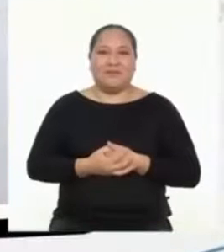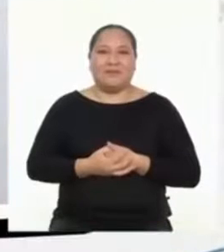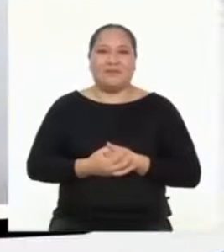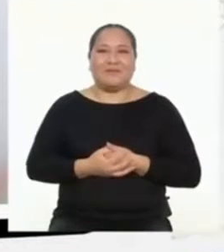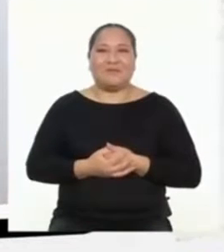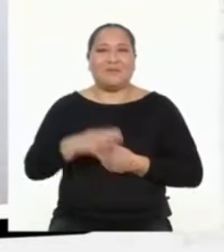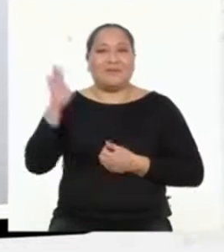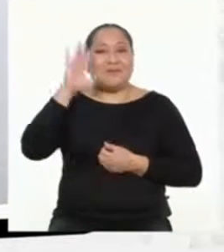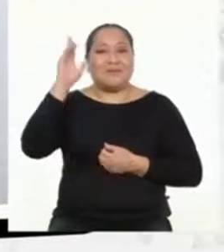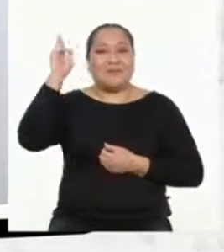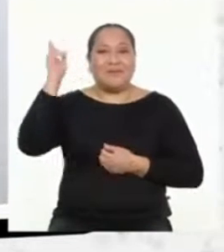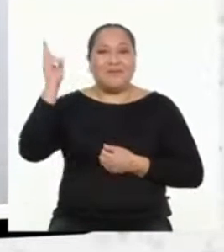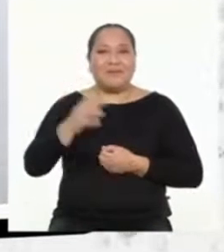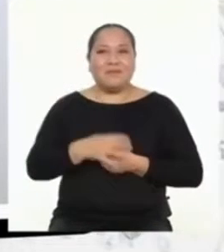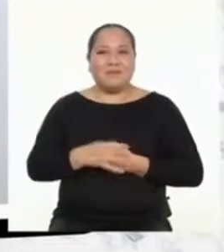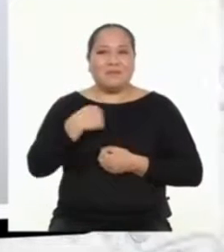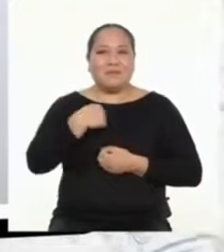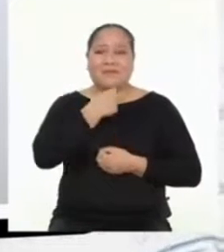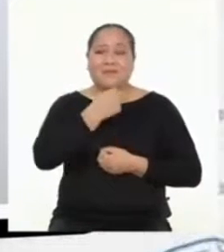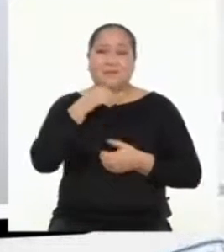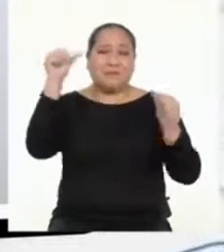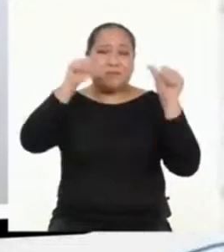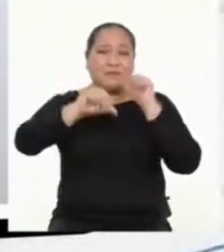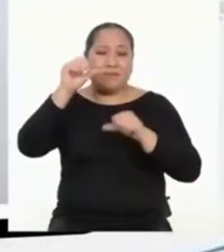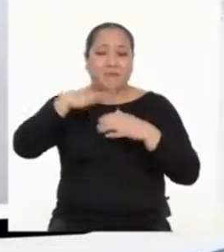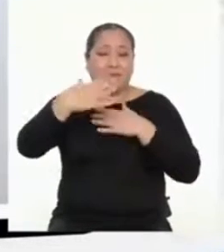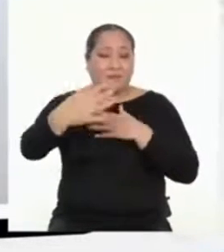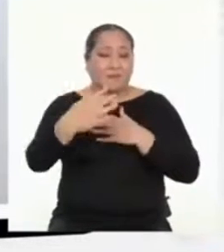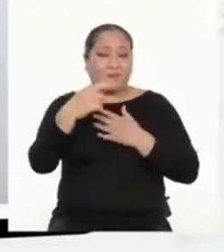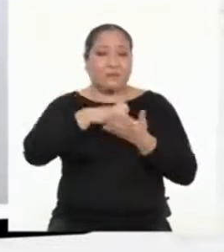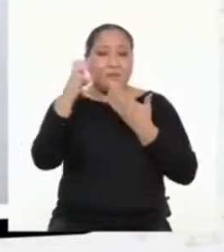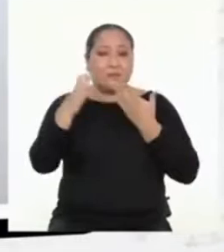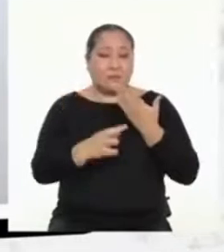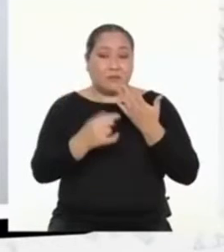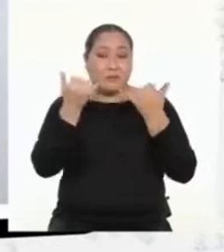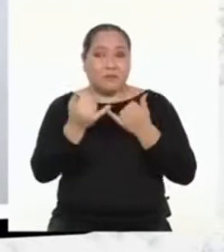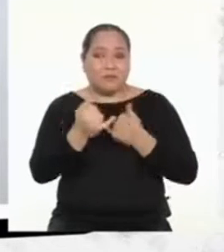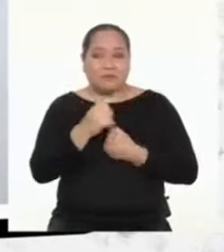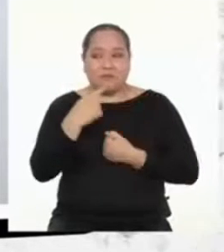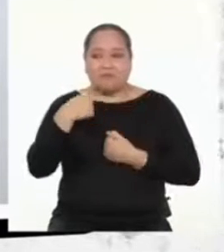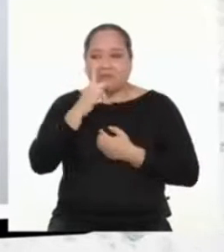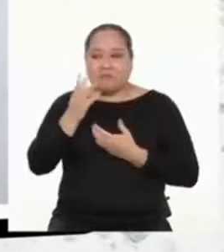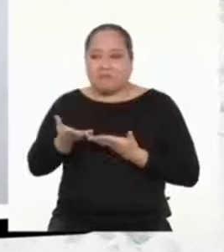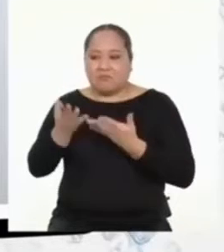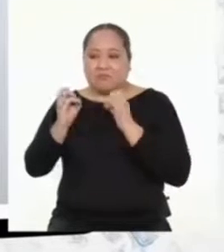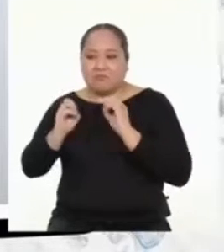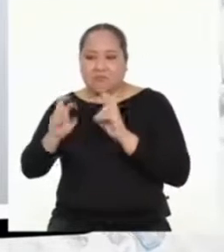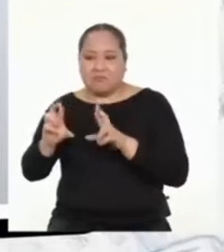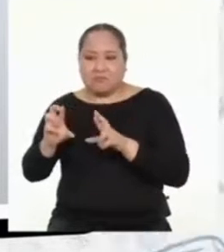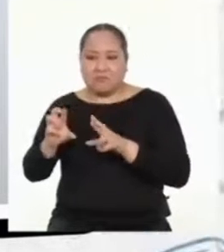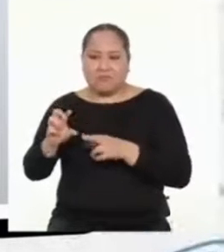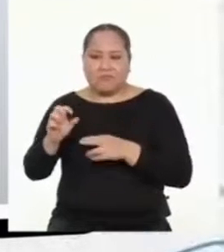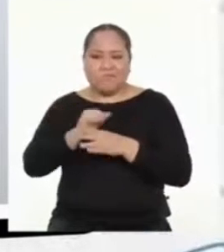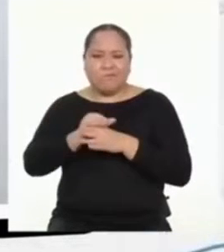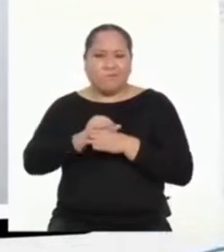Hola profesor. A mí siempre me ha ido mal en ciencias, pero después del programa de hoy, creo que era porque nunca me he dado la oportunidad de prepararme